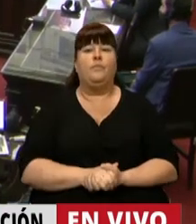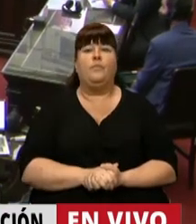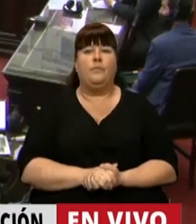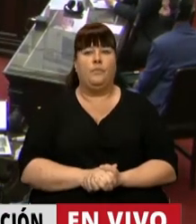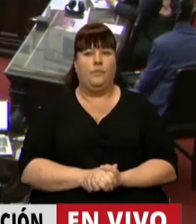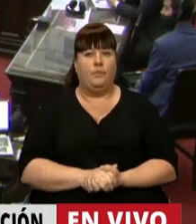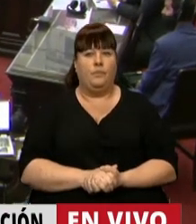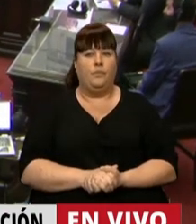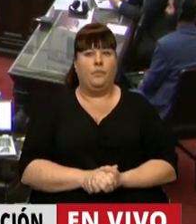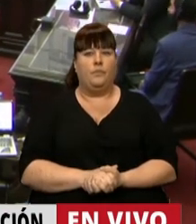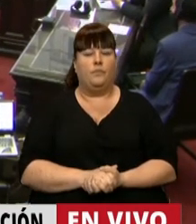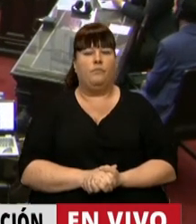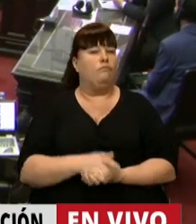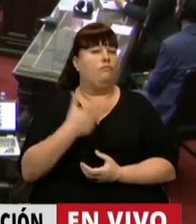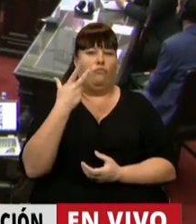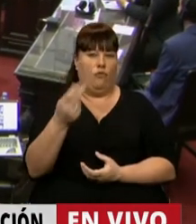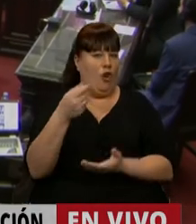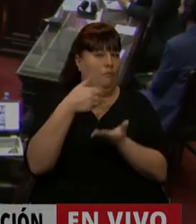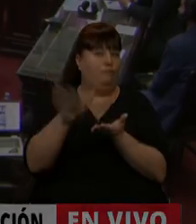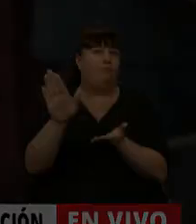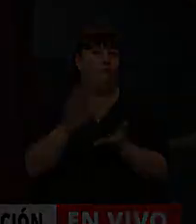Resulta rechazado.